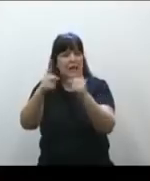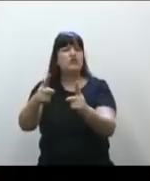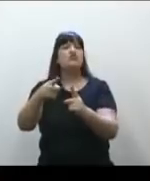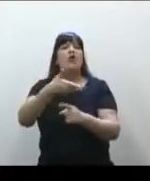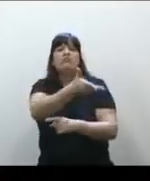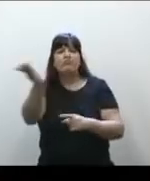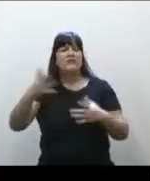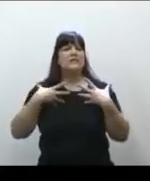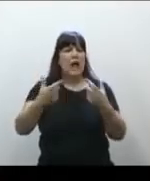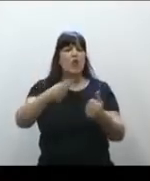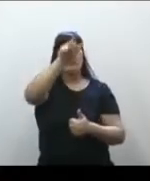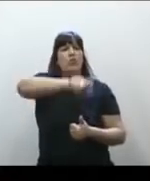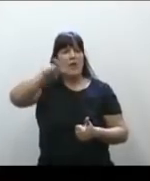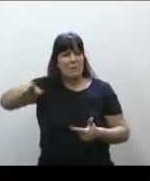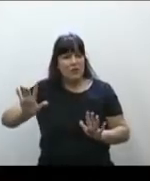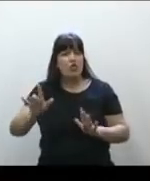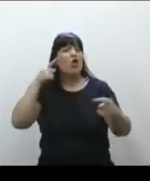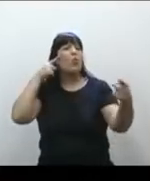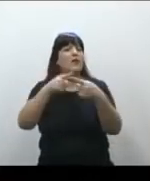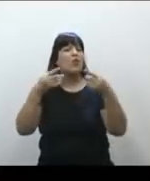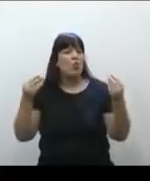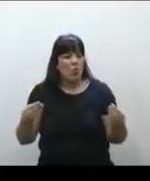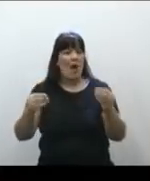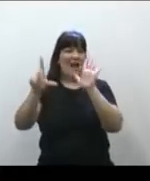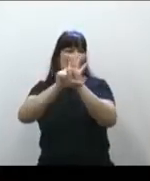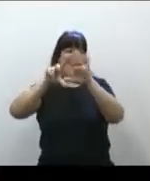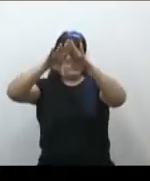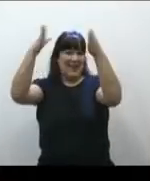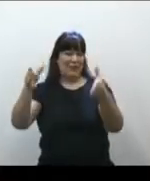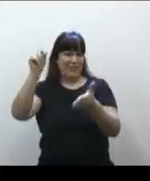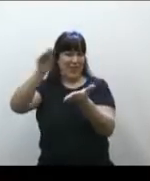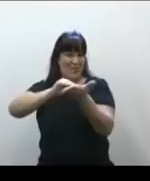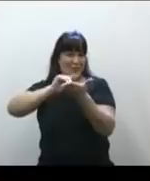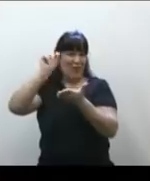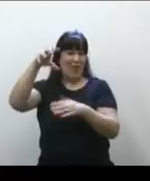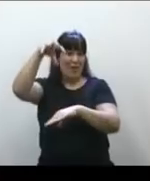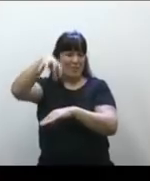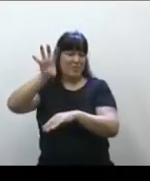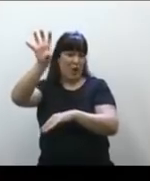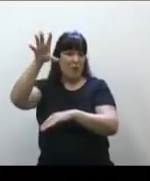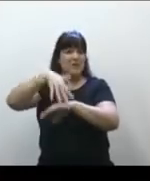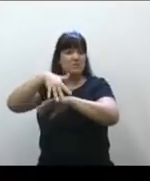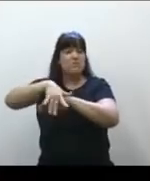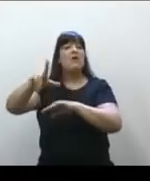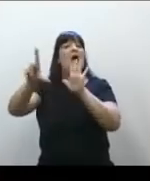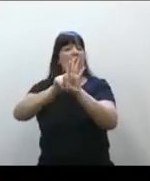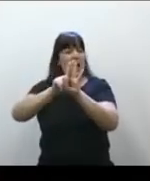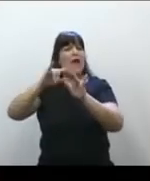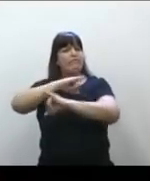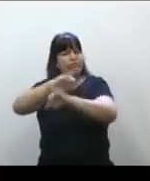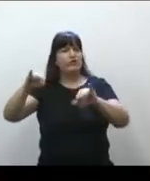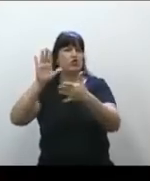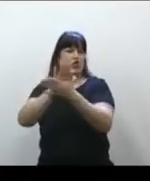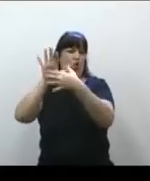población. A cuyo fin la legislatura, la nuestra, la provincial, dictará la ley sanitaria correspondiente